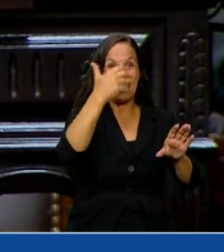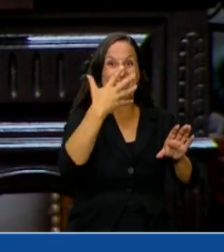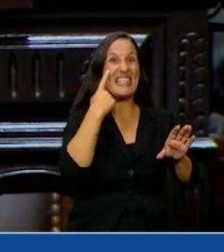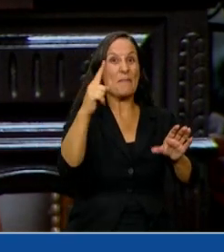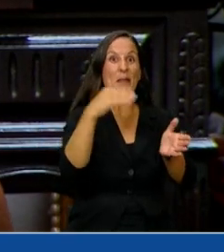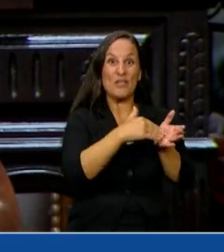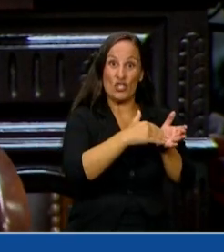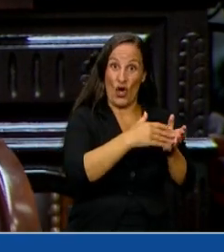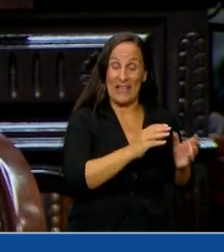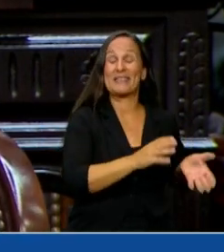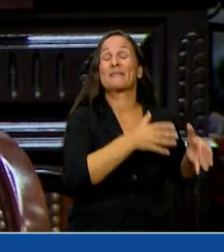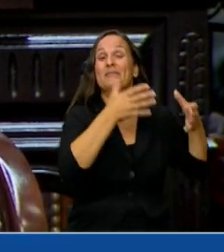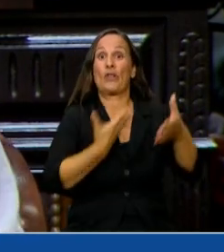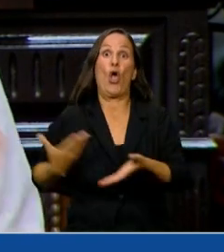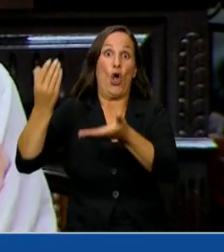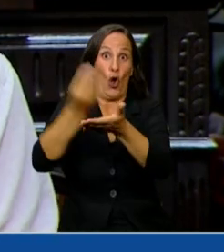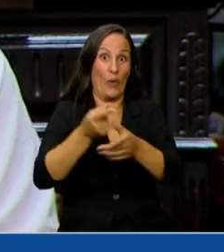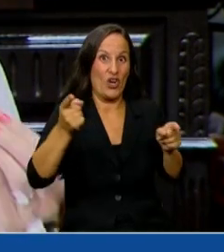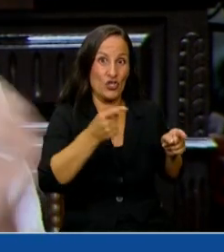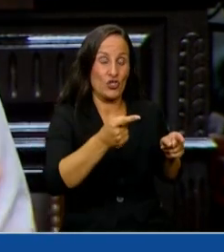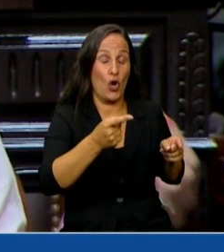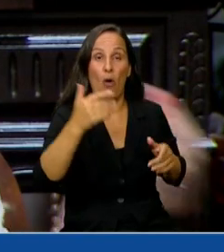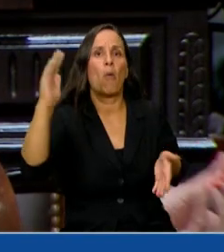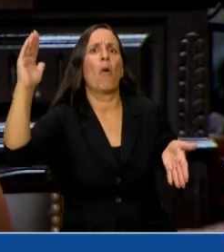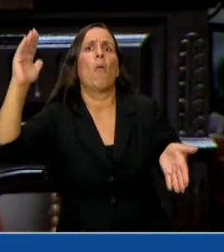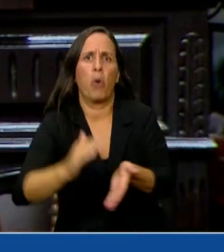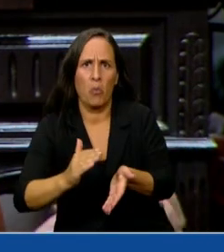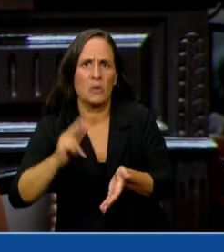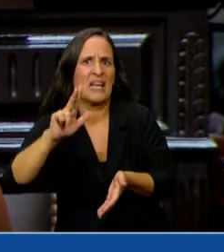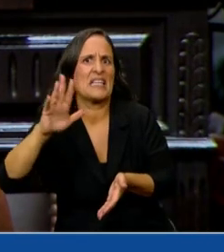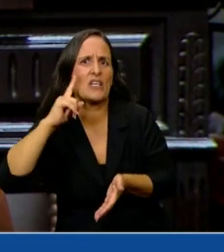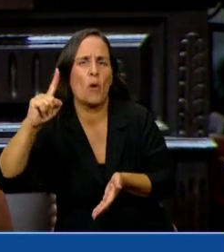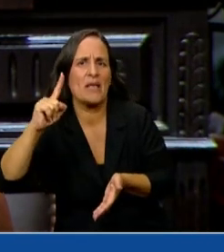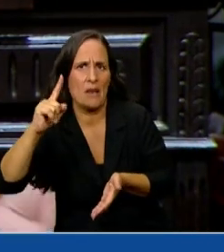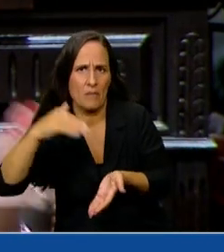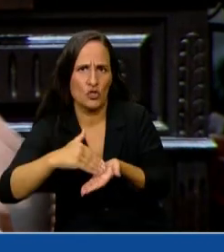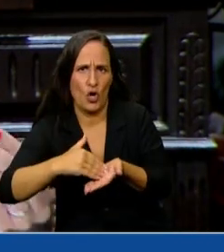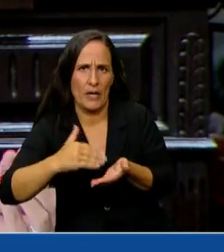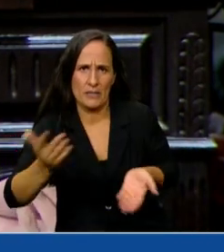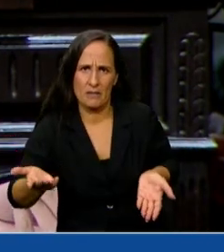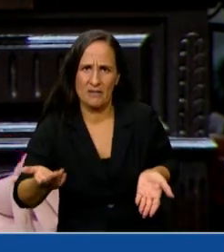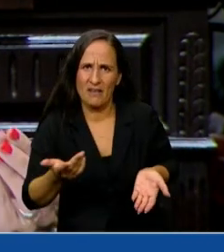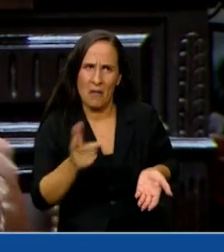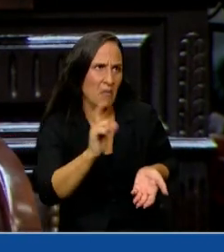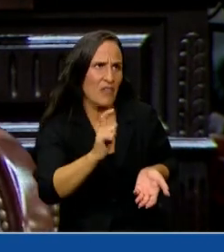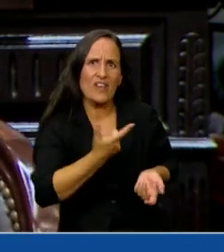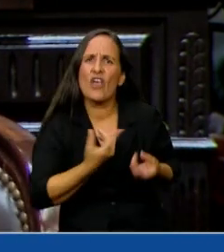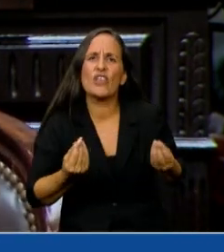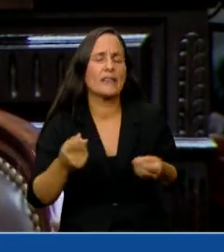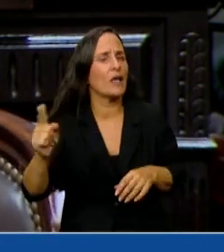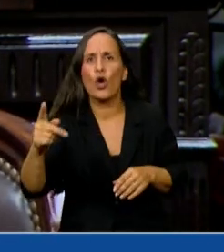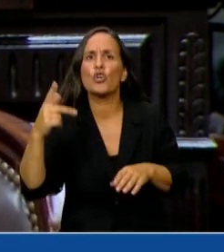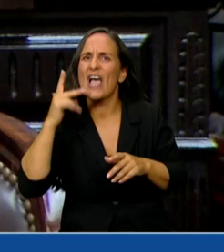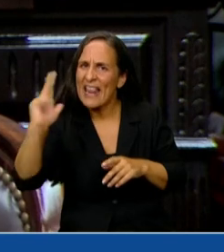y lo entregaron con 35 mil millones. ¿Qué hicieron con esa plata? ¿Dónde estaba esa plata? No le permito que me